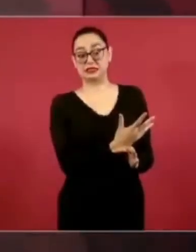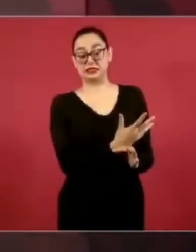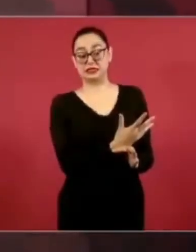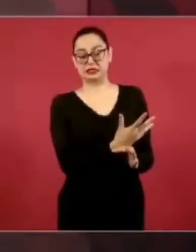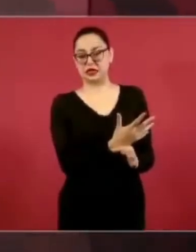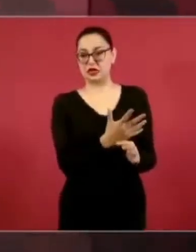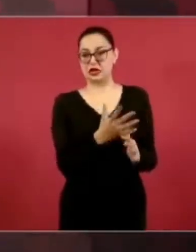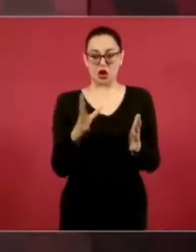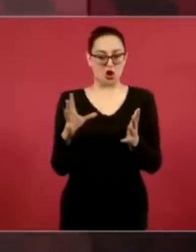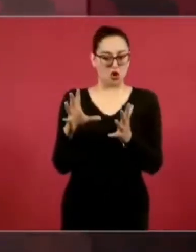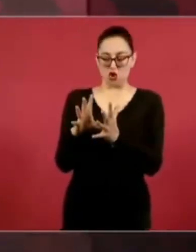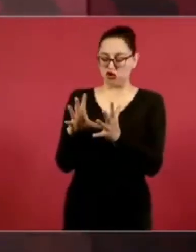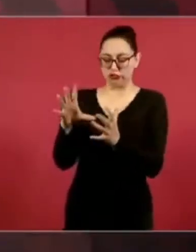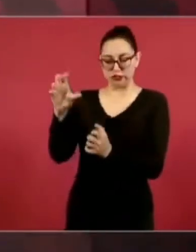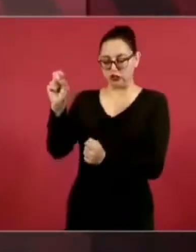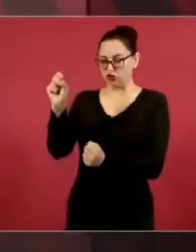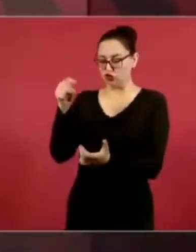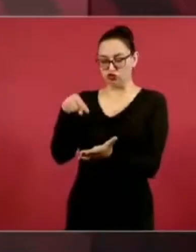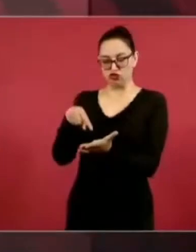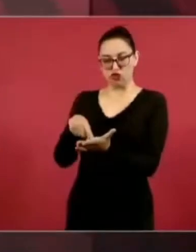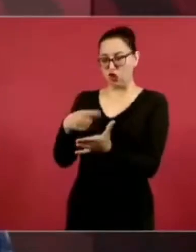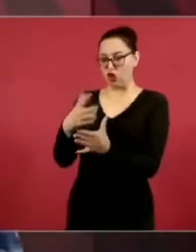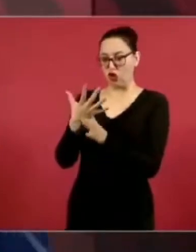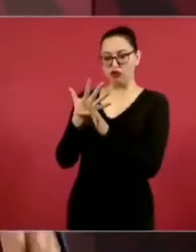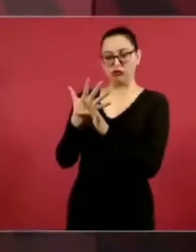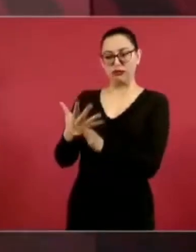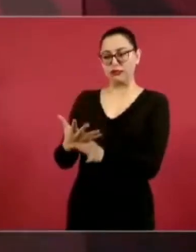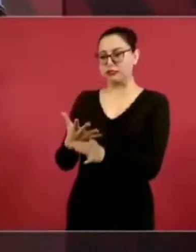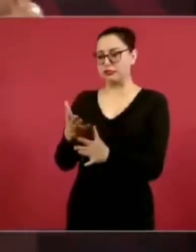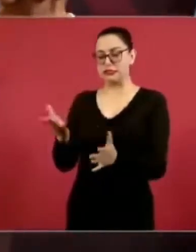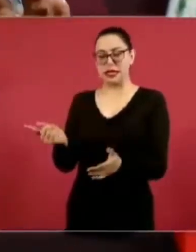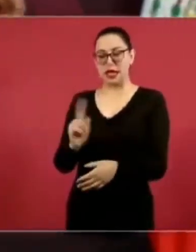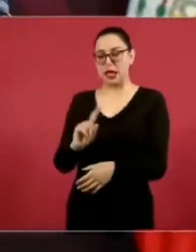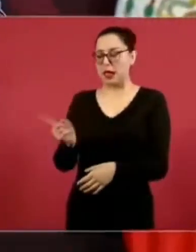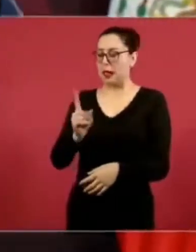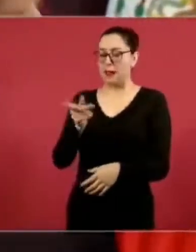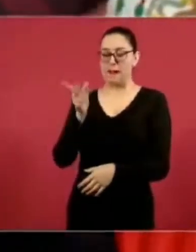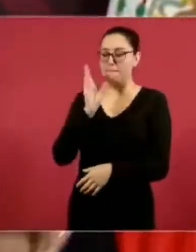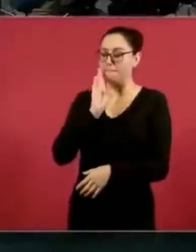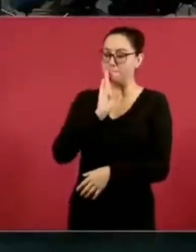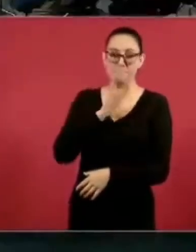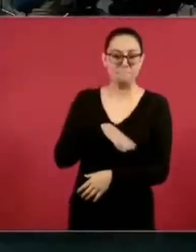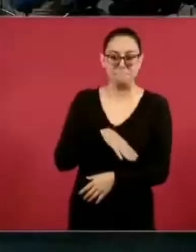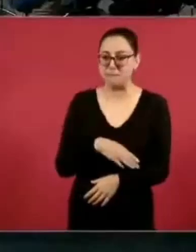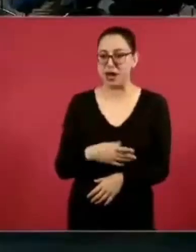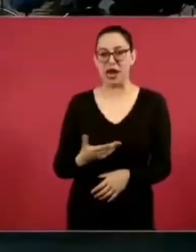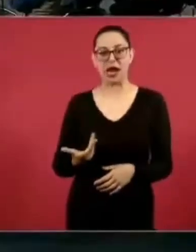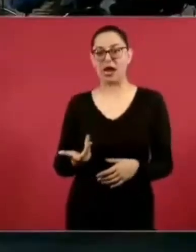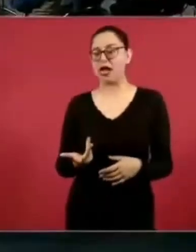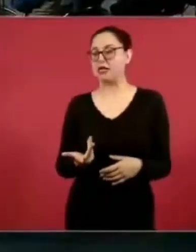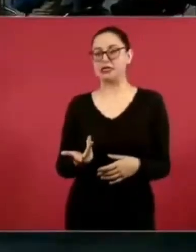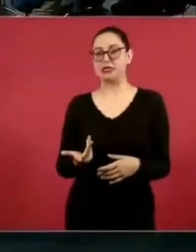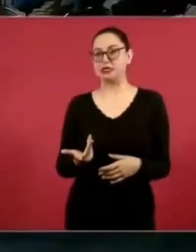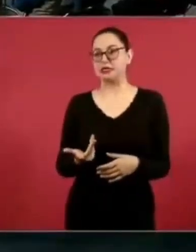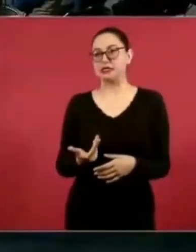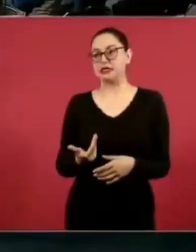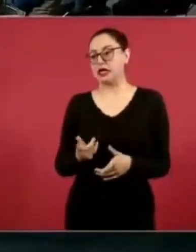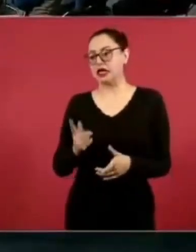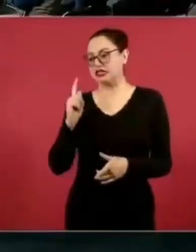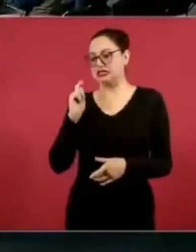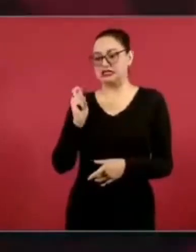mal la forma en que se van a distribuir los